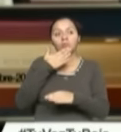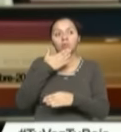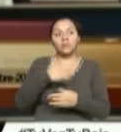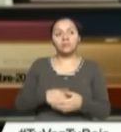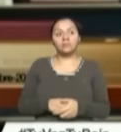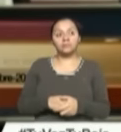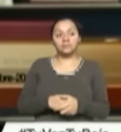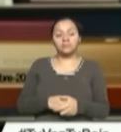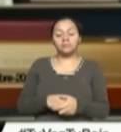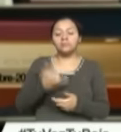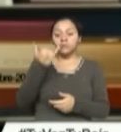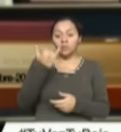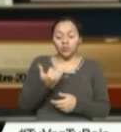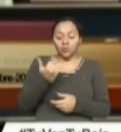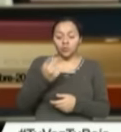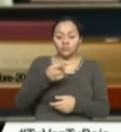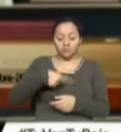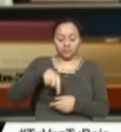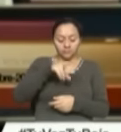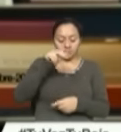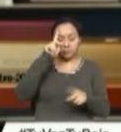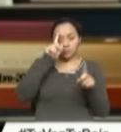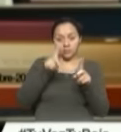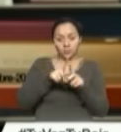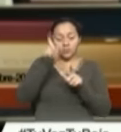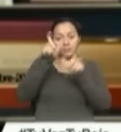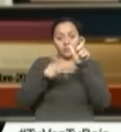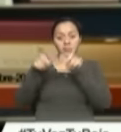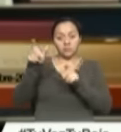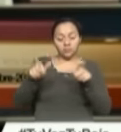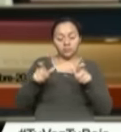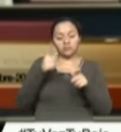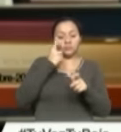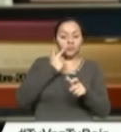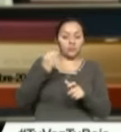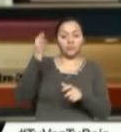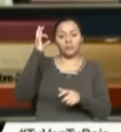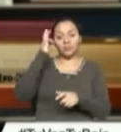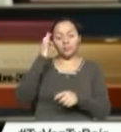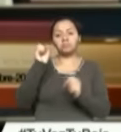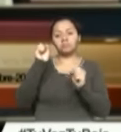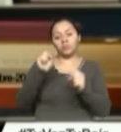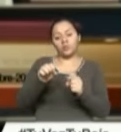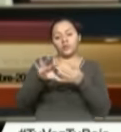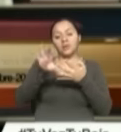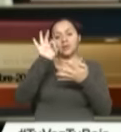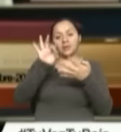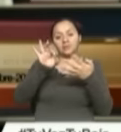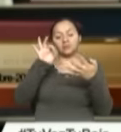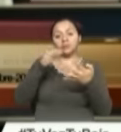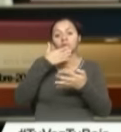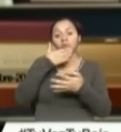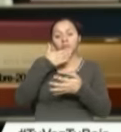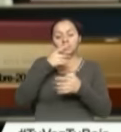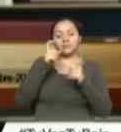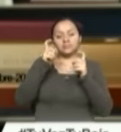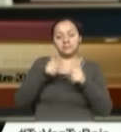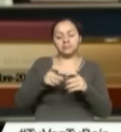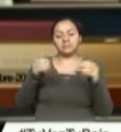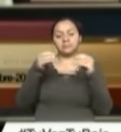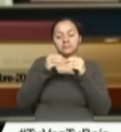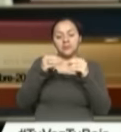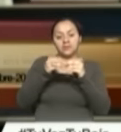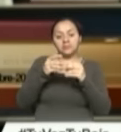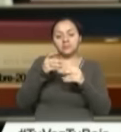Con esta objeción, el ciudadano o la ciudadana podrá elegir hacerlo en la